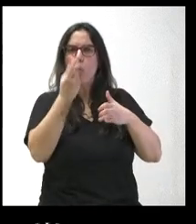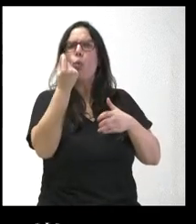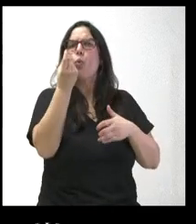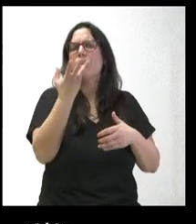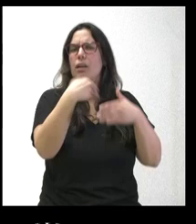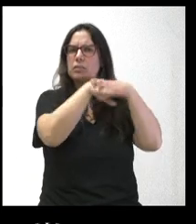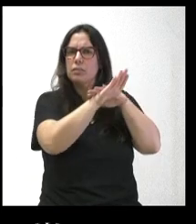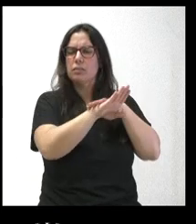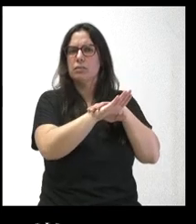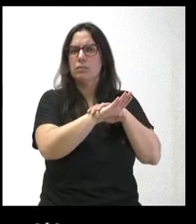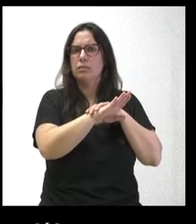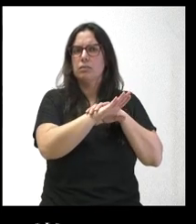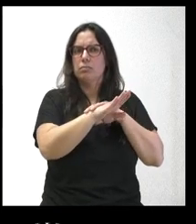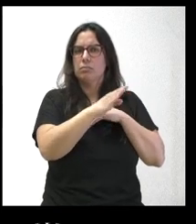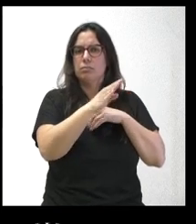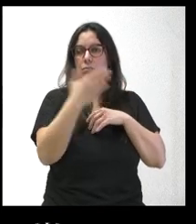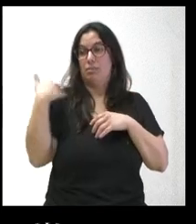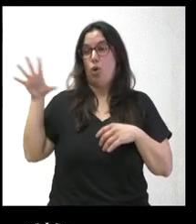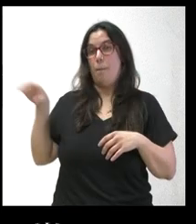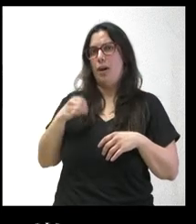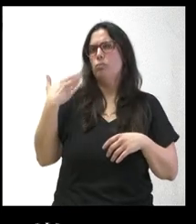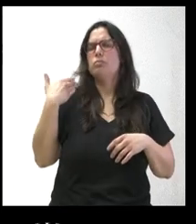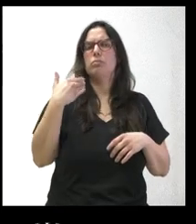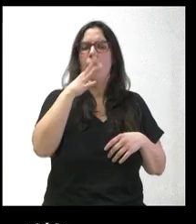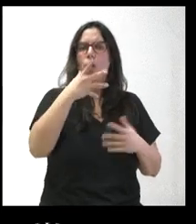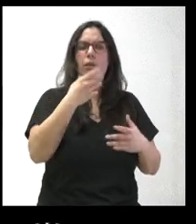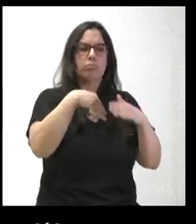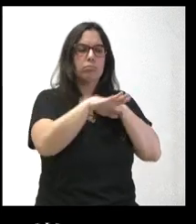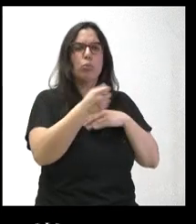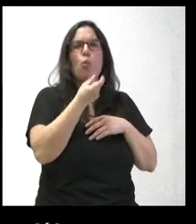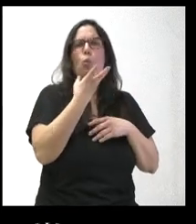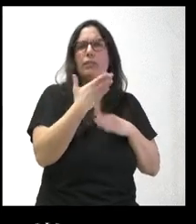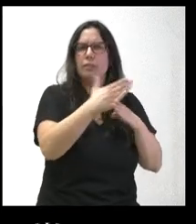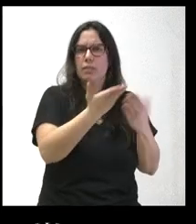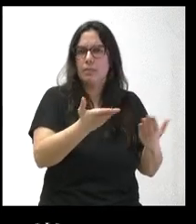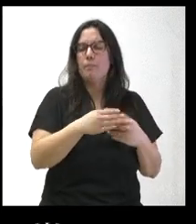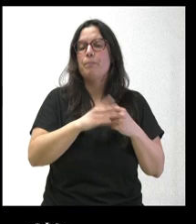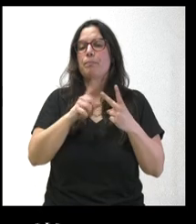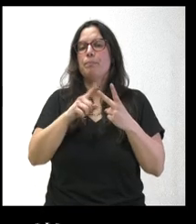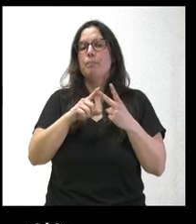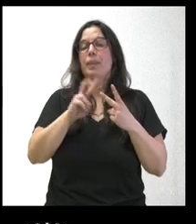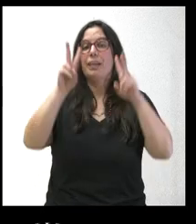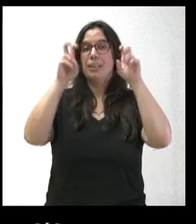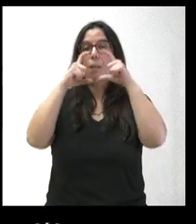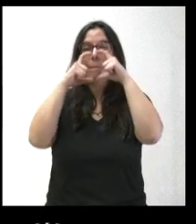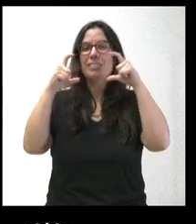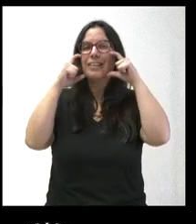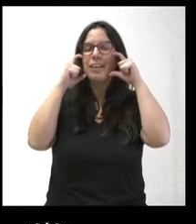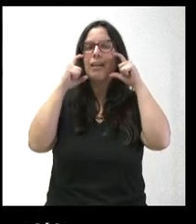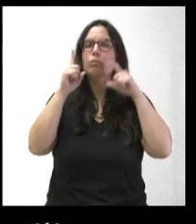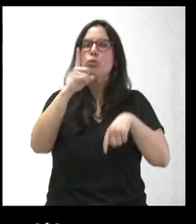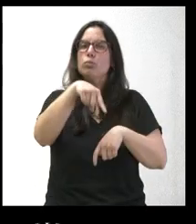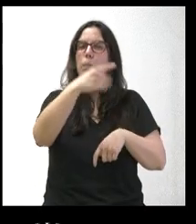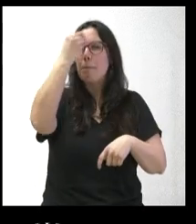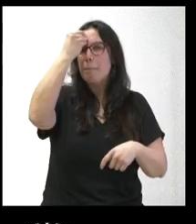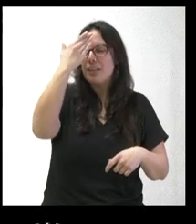vacunación. O cuántas le quedan de las que compraron. Y luego también respecto a la mascarilla, no sé si se han planteado